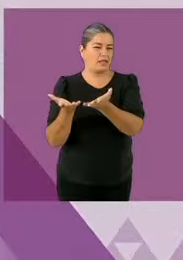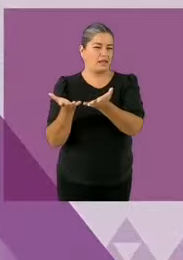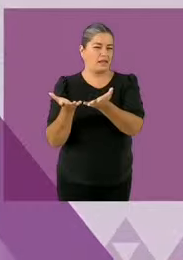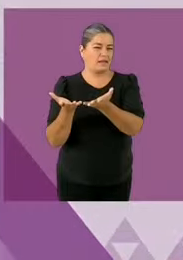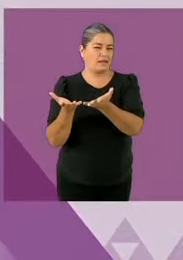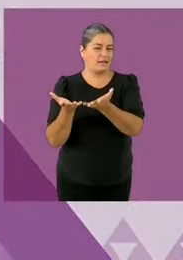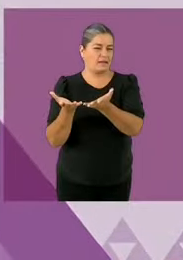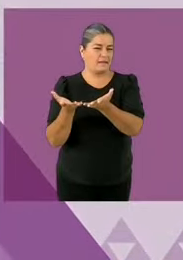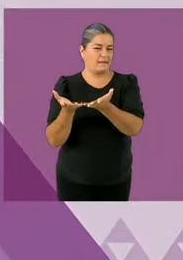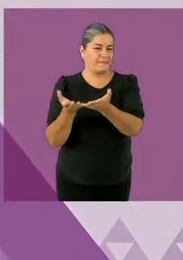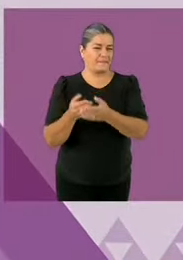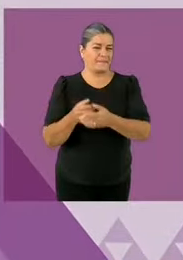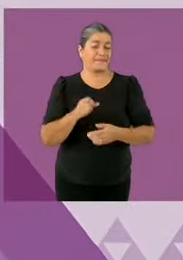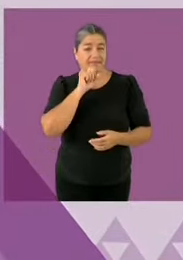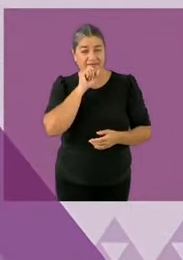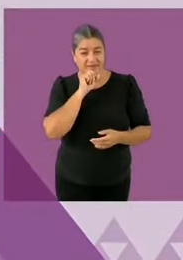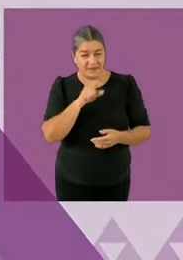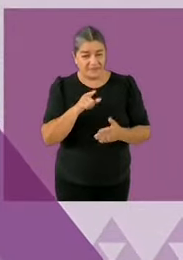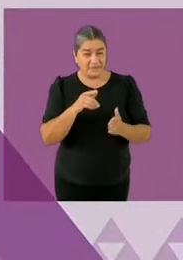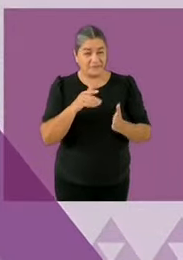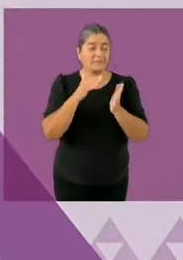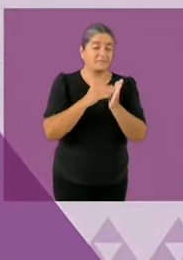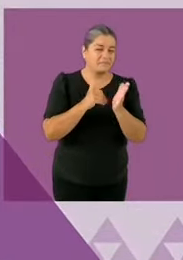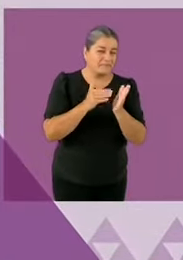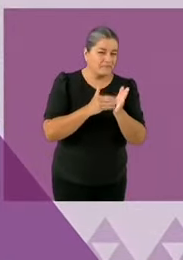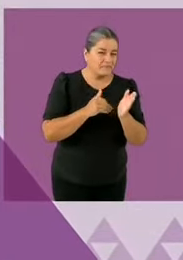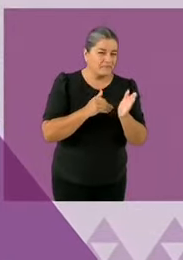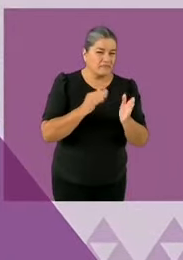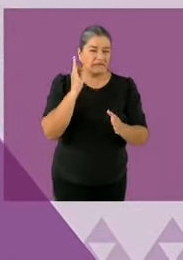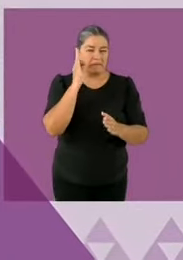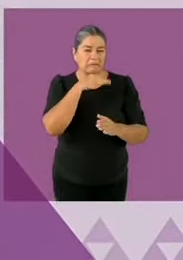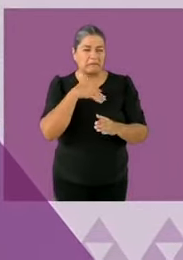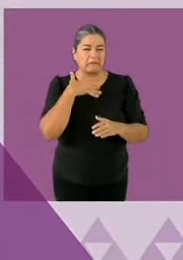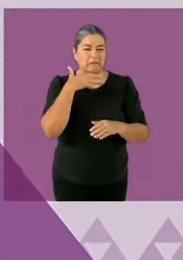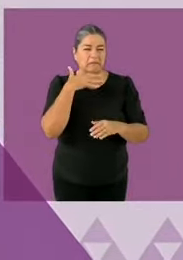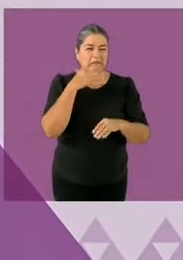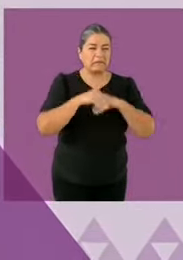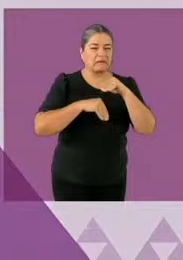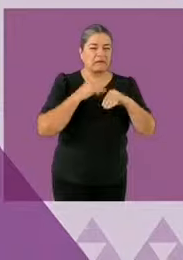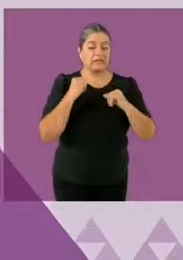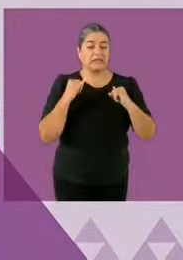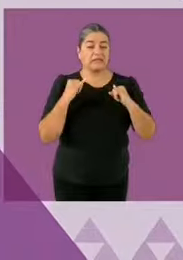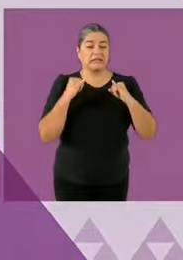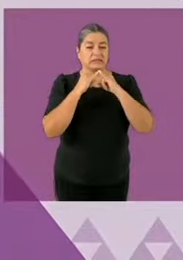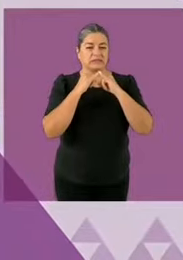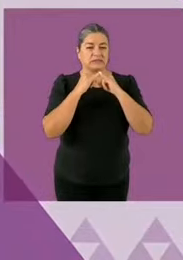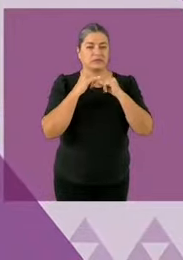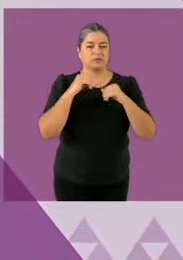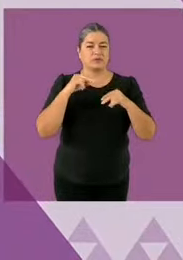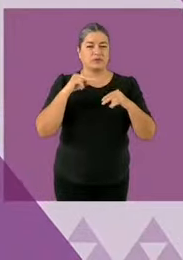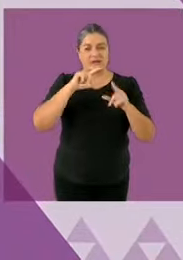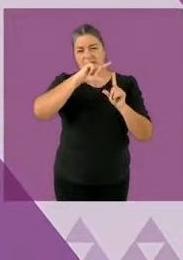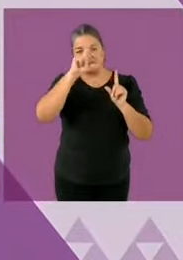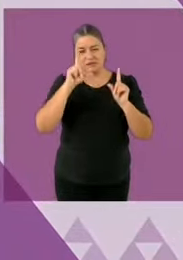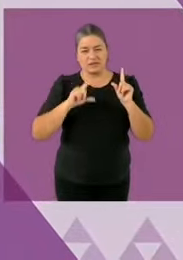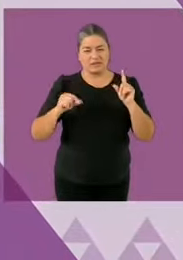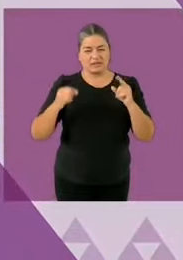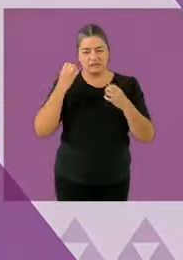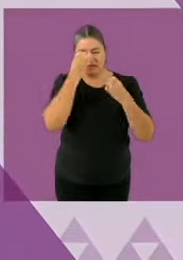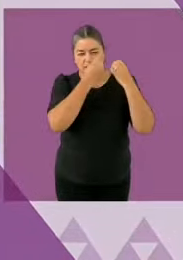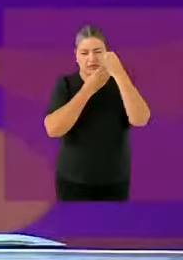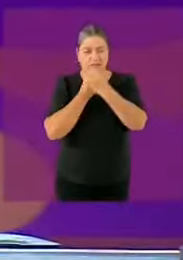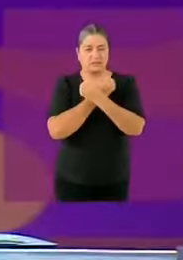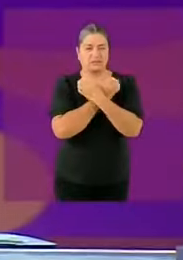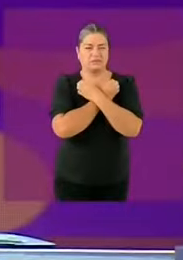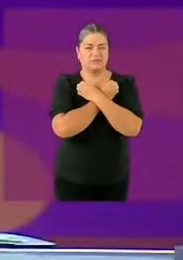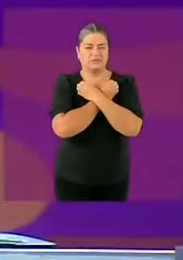restringidas en el caso de contratos con el Instituto Nacional de Evaluación Educativa. Aquí están las pruebas, se las voy a dejar